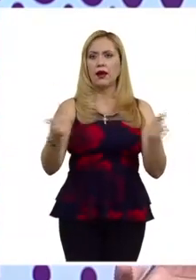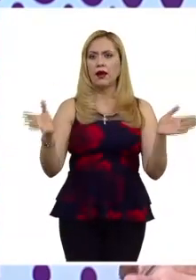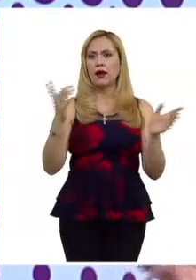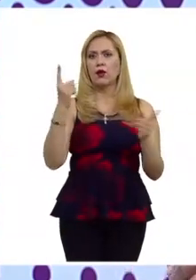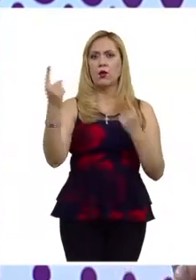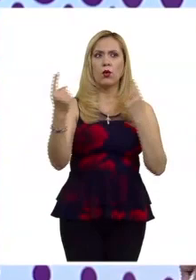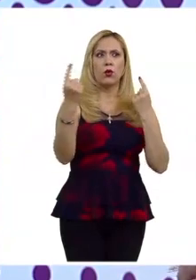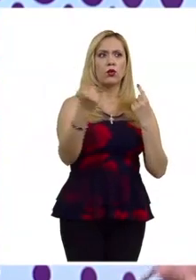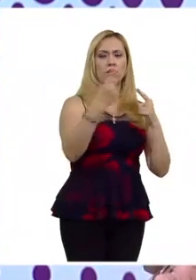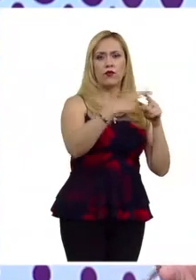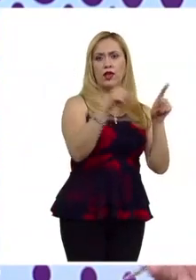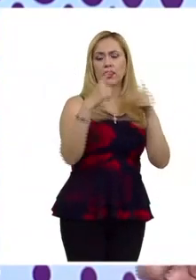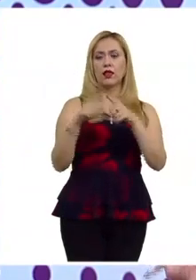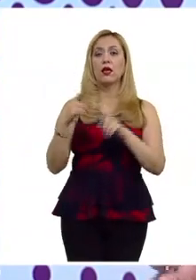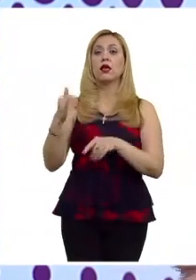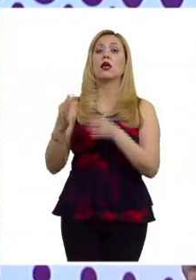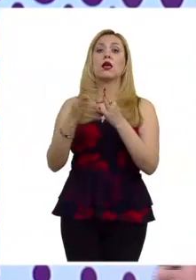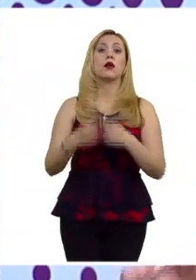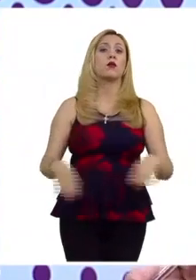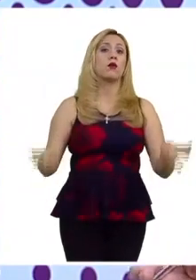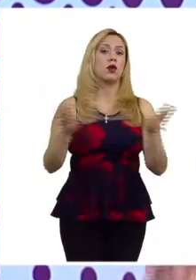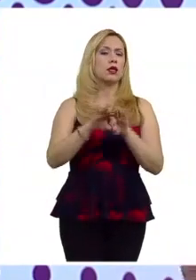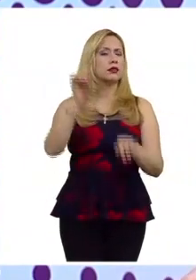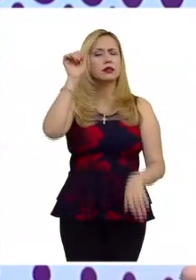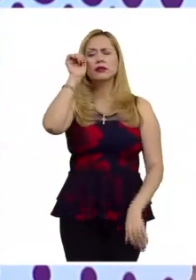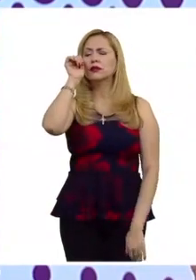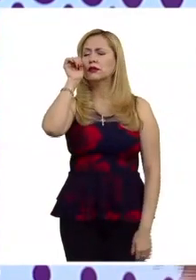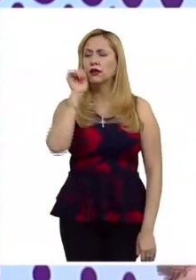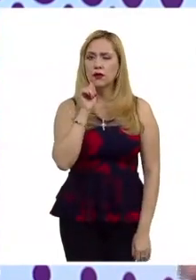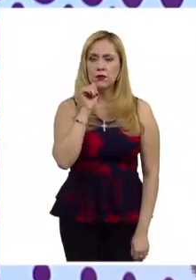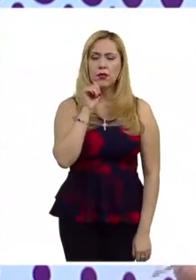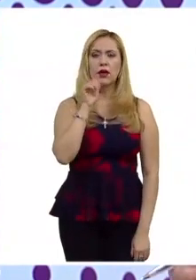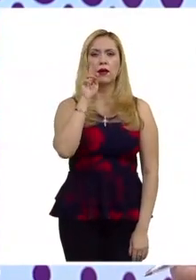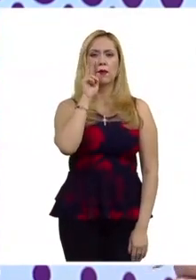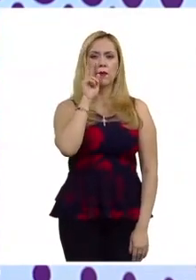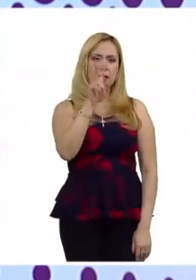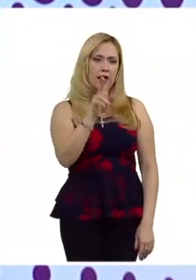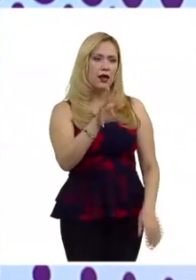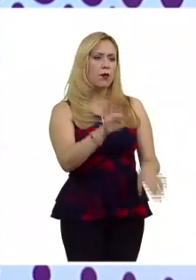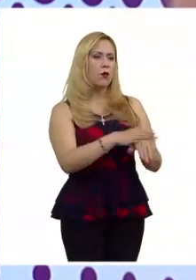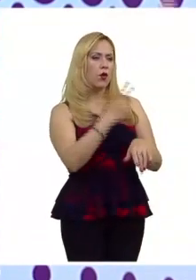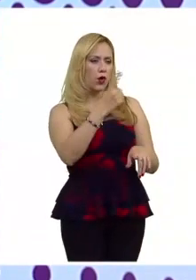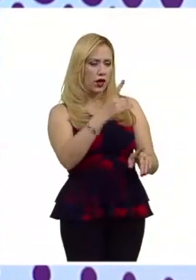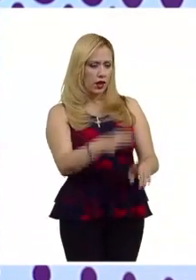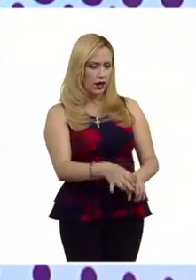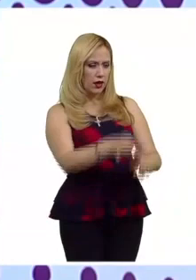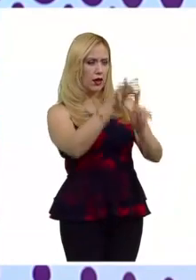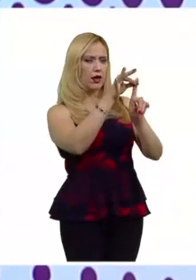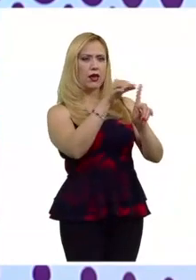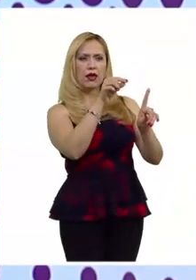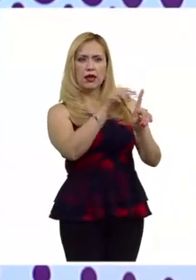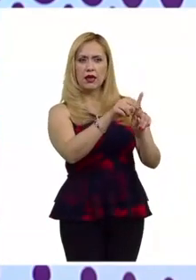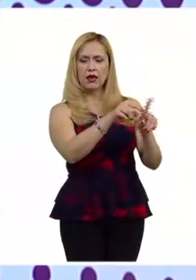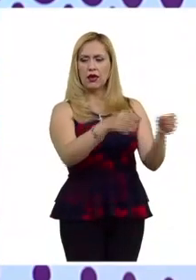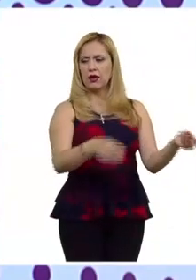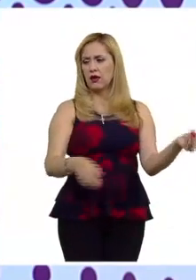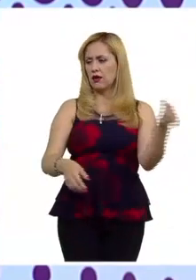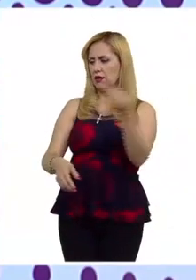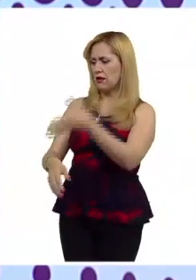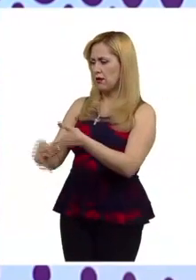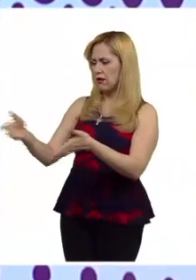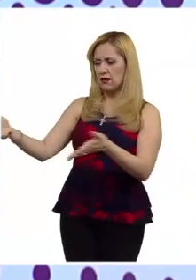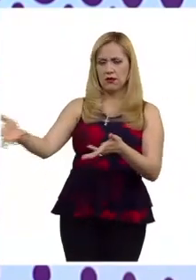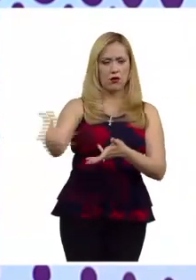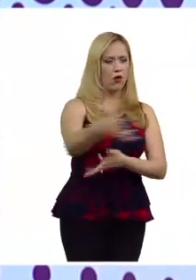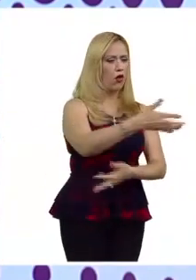también considero que es fundamental siempre acudir como ya dijimos al contexto al emisor al receptor del mensaje y